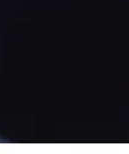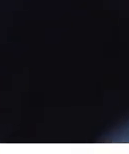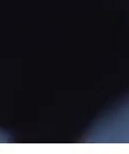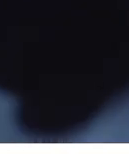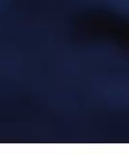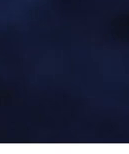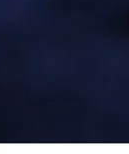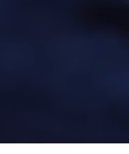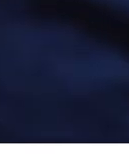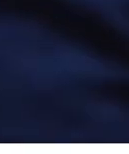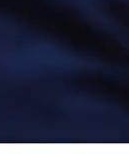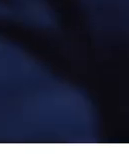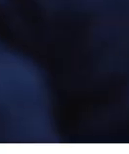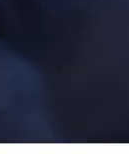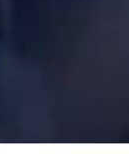alimentos en frío.